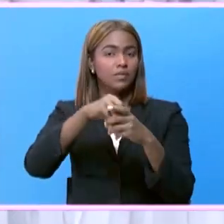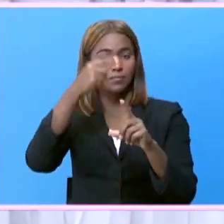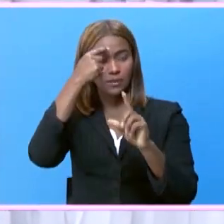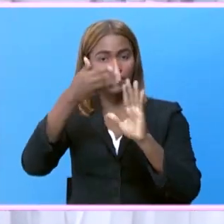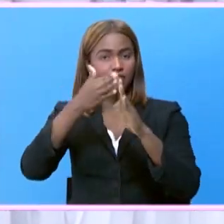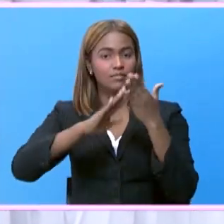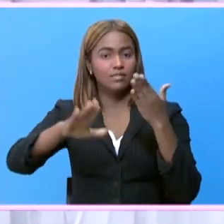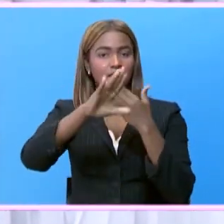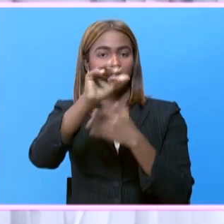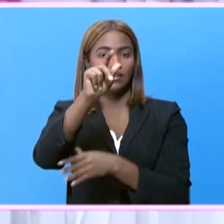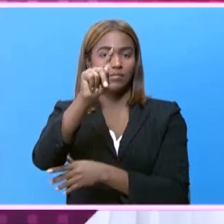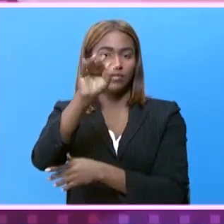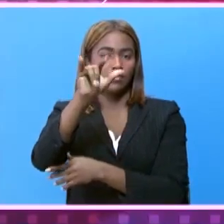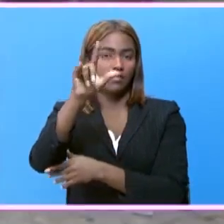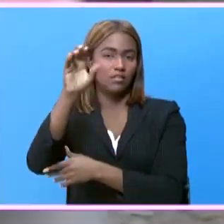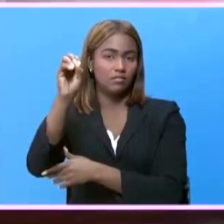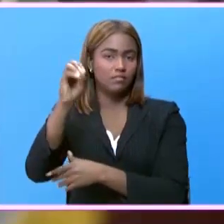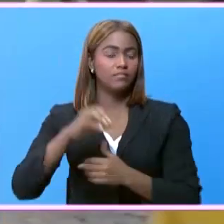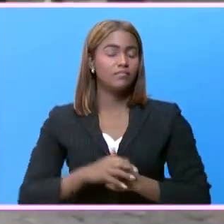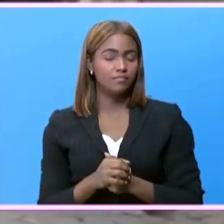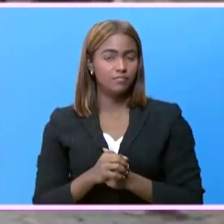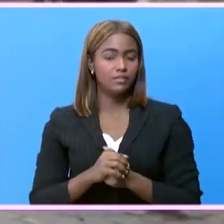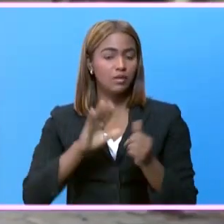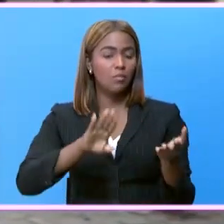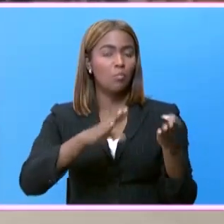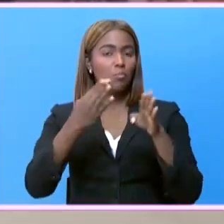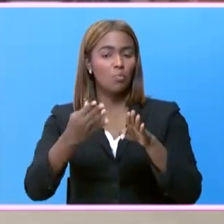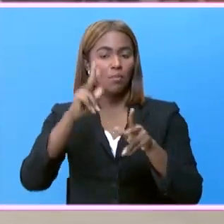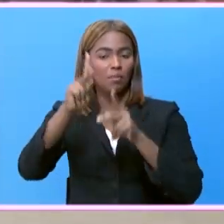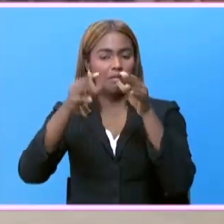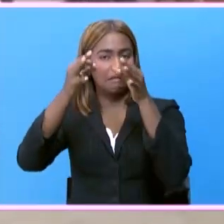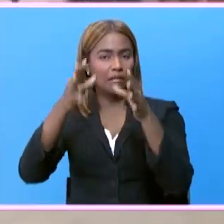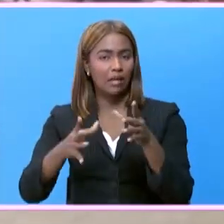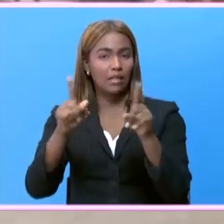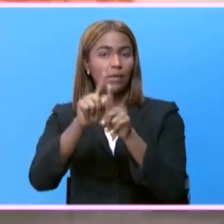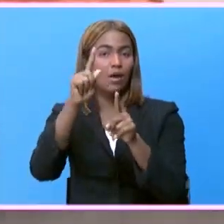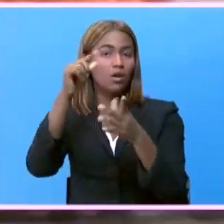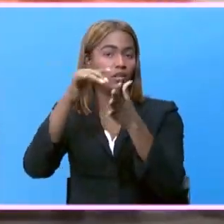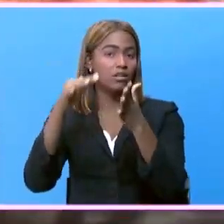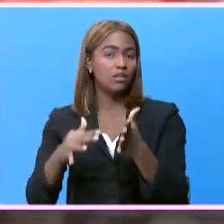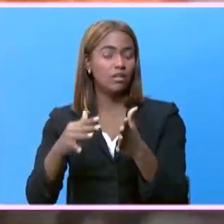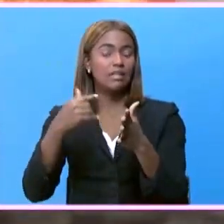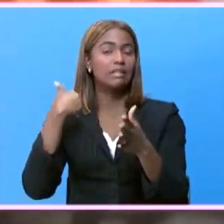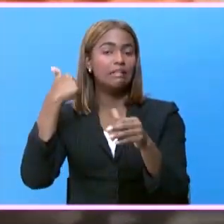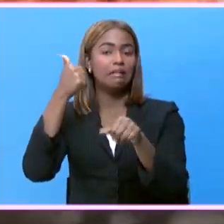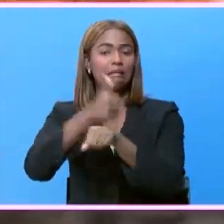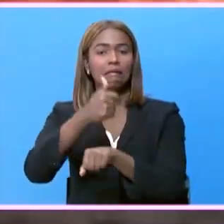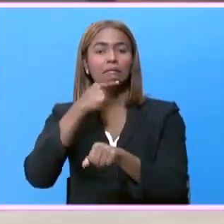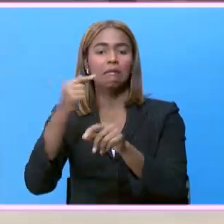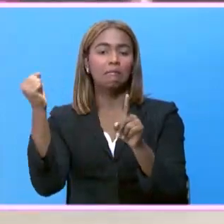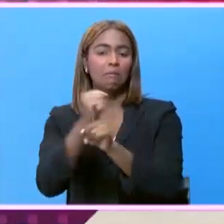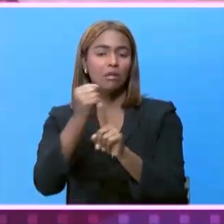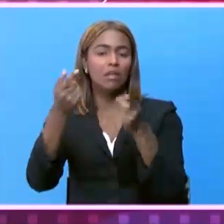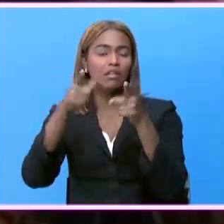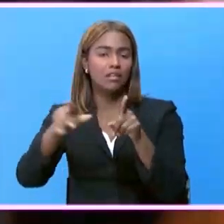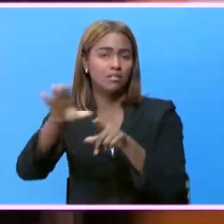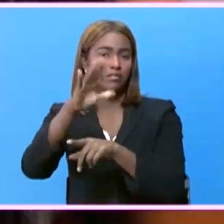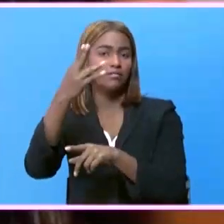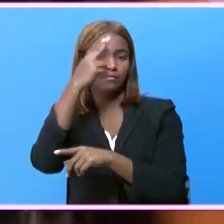el sector Capotillo. Muertes de abogado y un estudiante atizan la violencia en Haití.